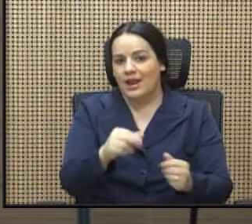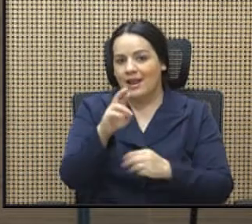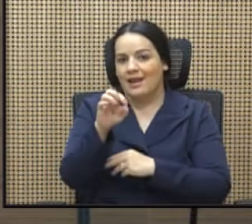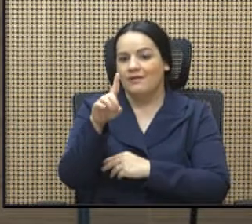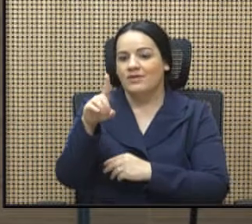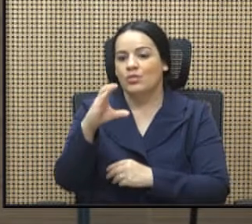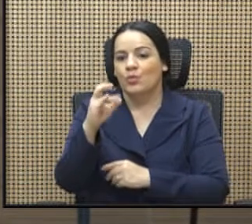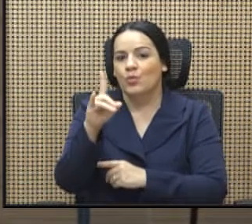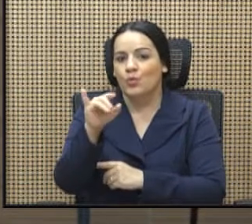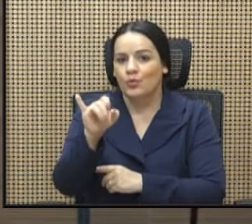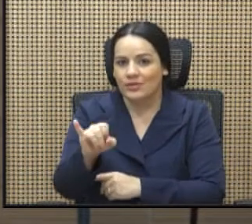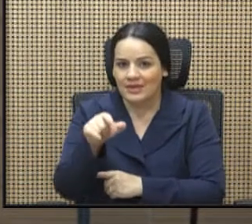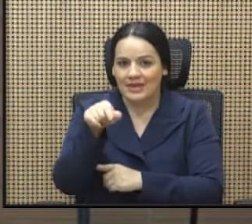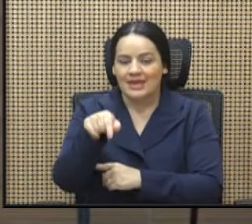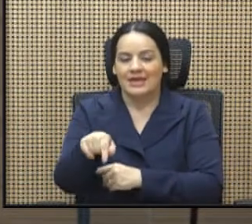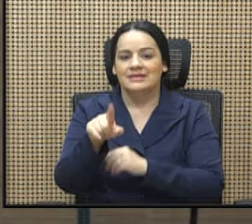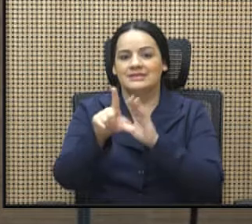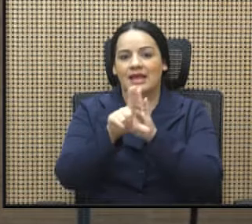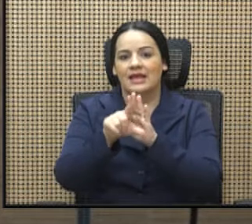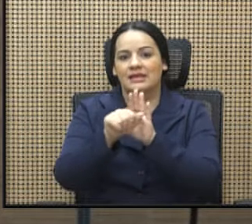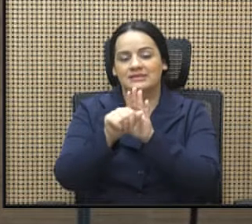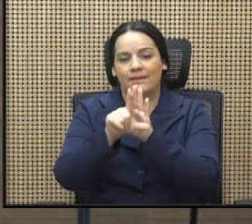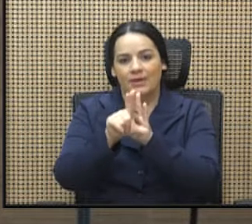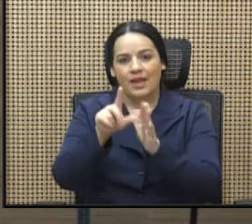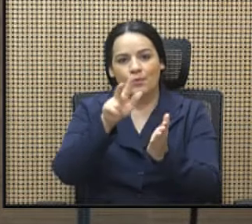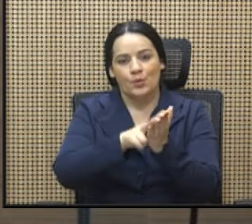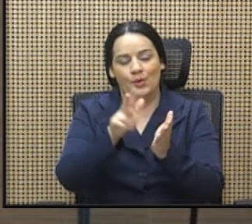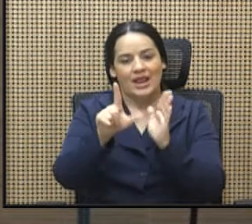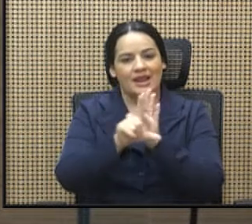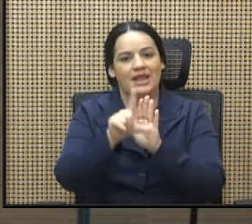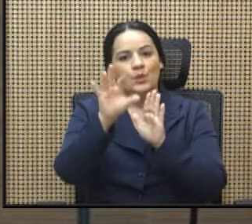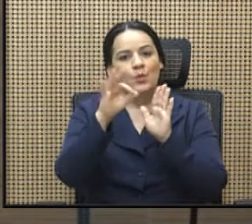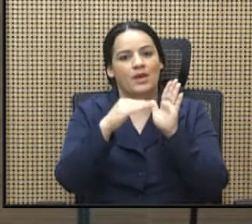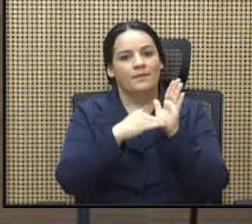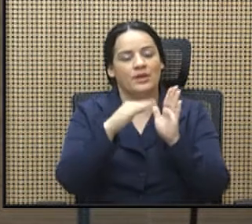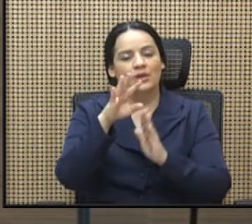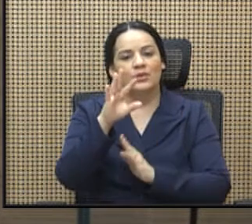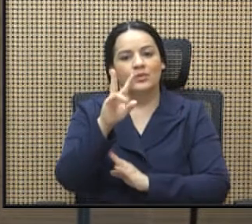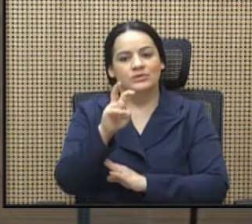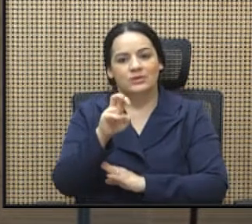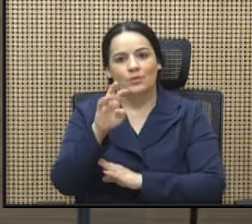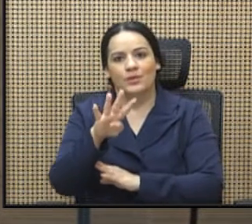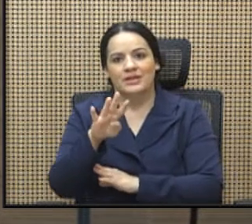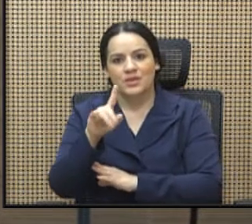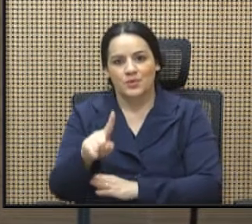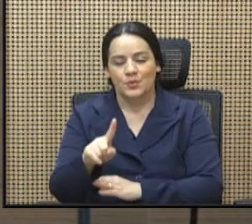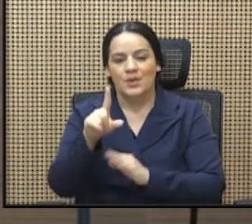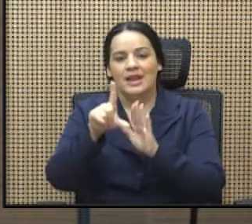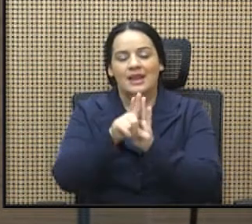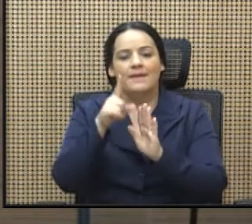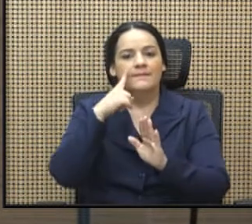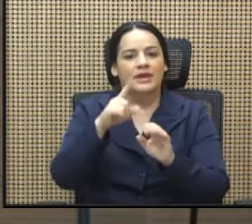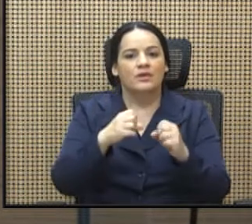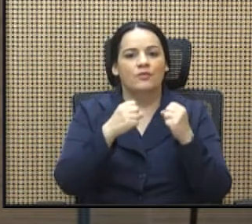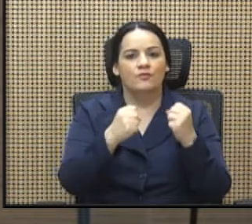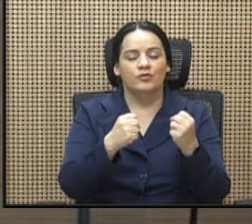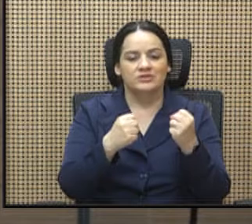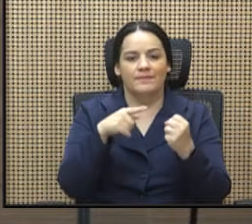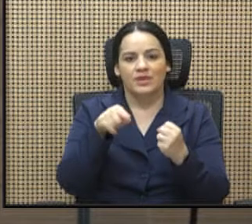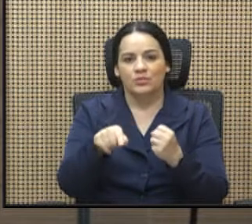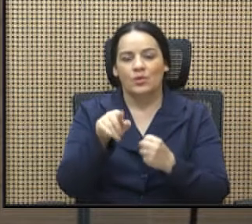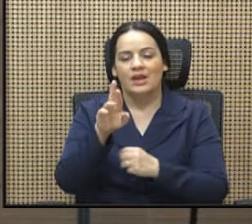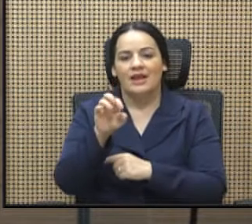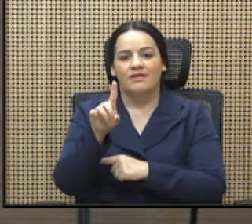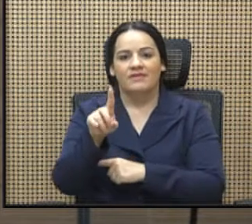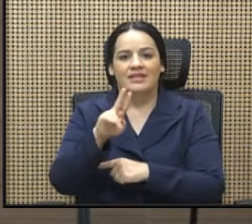Legislativa aprobó la Ley 9.941, Ley para la Reactivación y el Reforzamiento de la Red